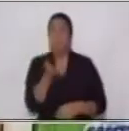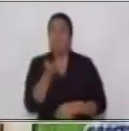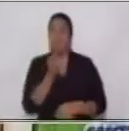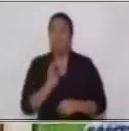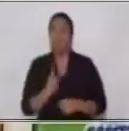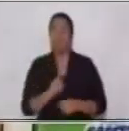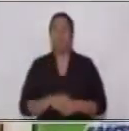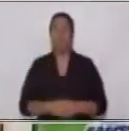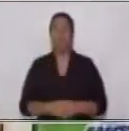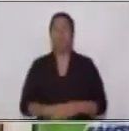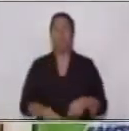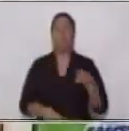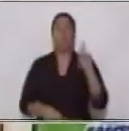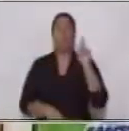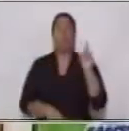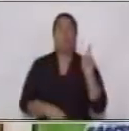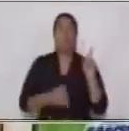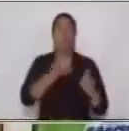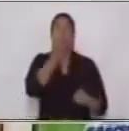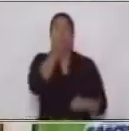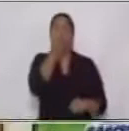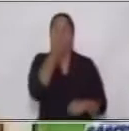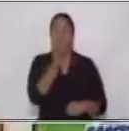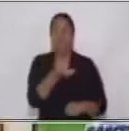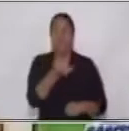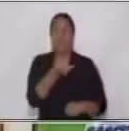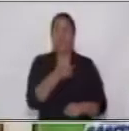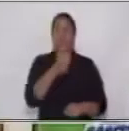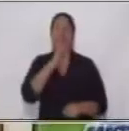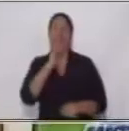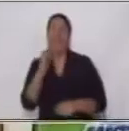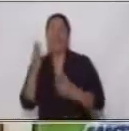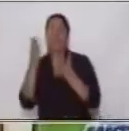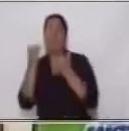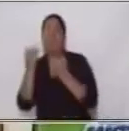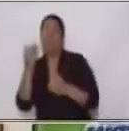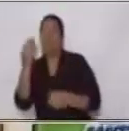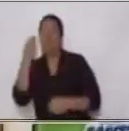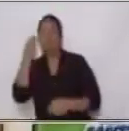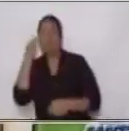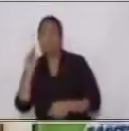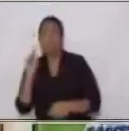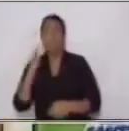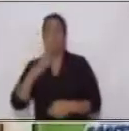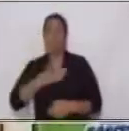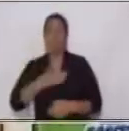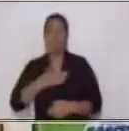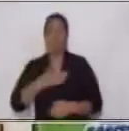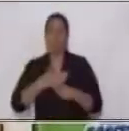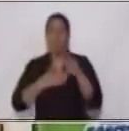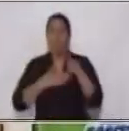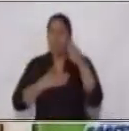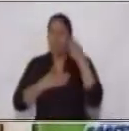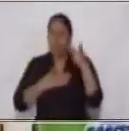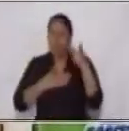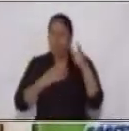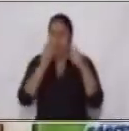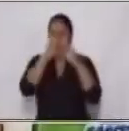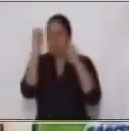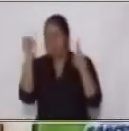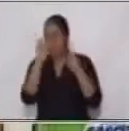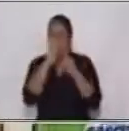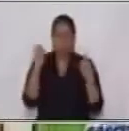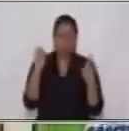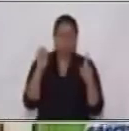manzana es comida por mí. Si analizas, la idea es la misma, pero está expresado